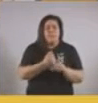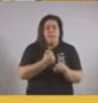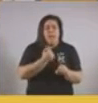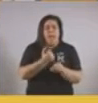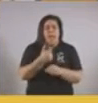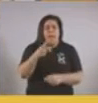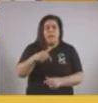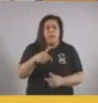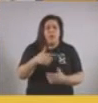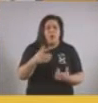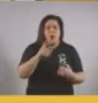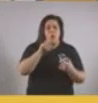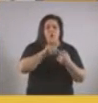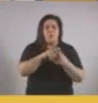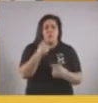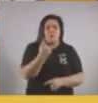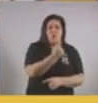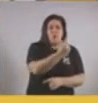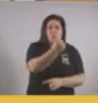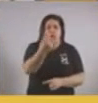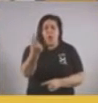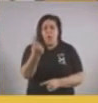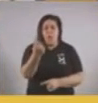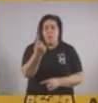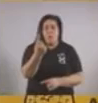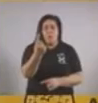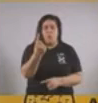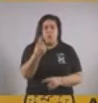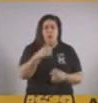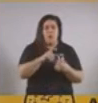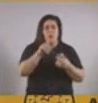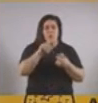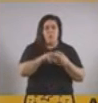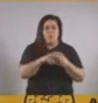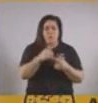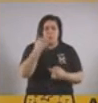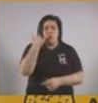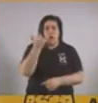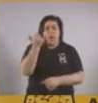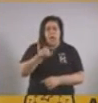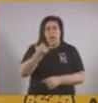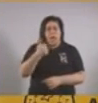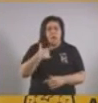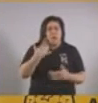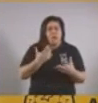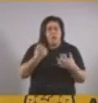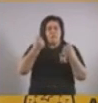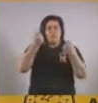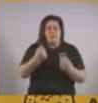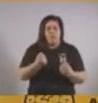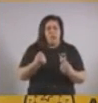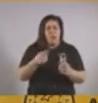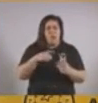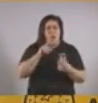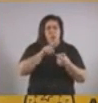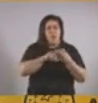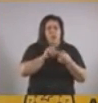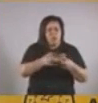compromiso de cada uno de ustedes. Compromiso que venimos teniendo y que yo estoy convencido de que vamos a sostener.